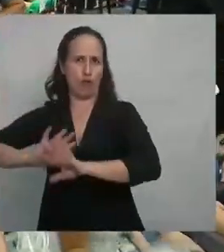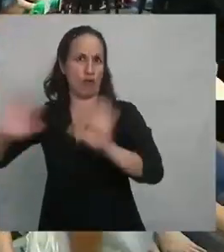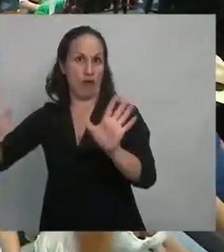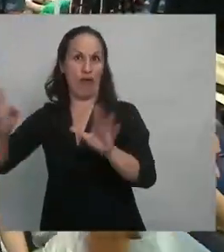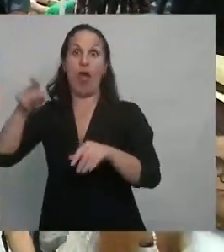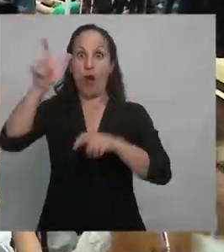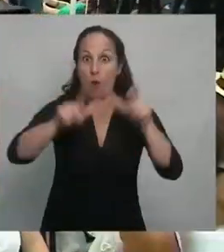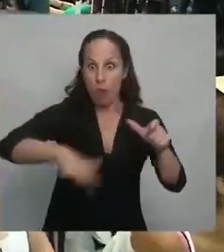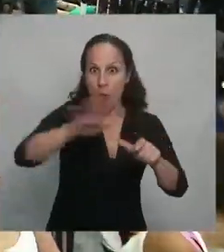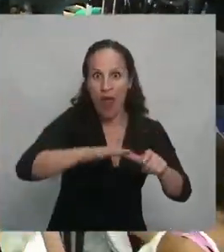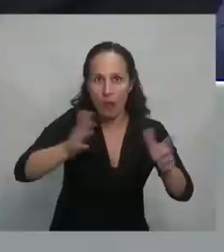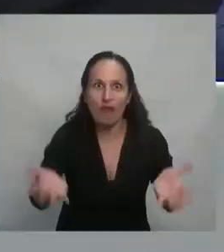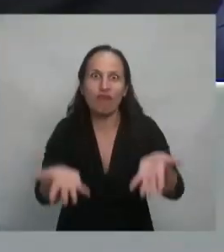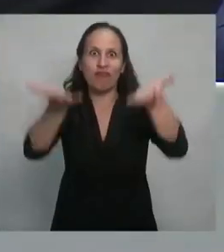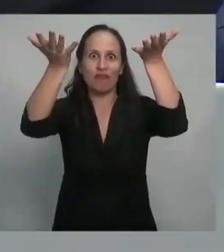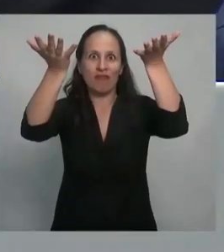pueblo, la burguesía,